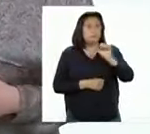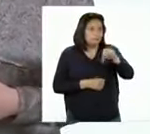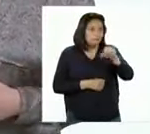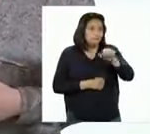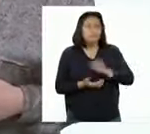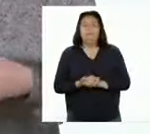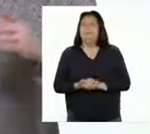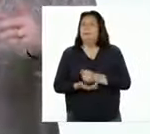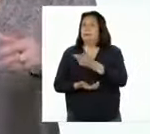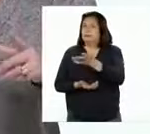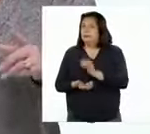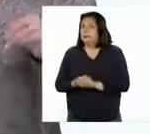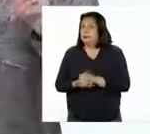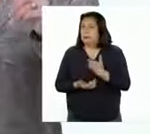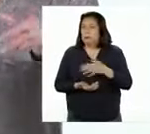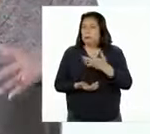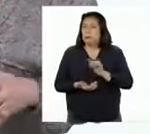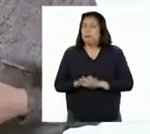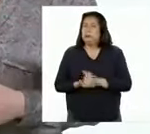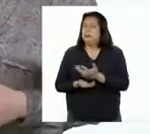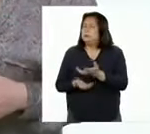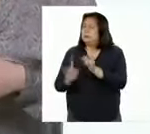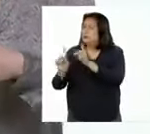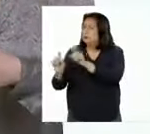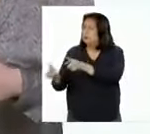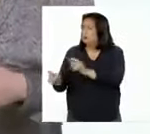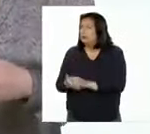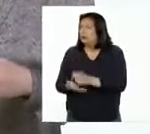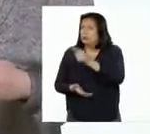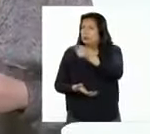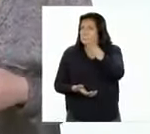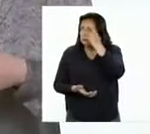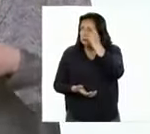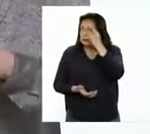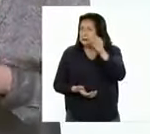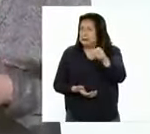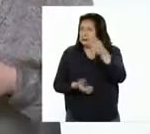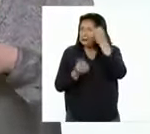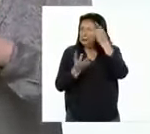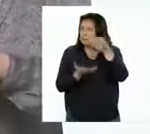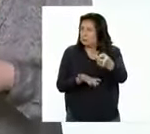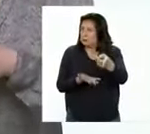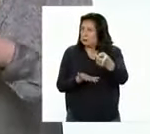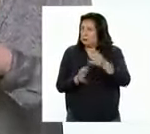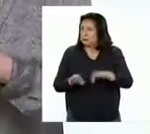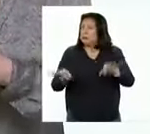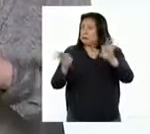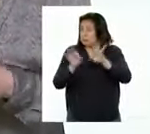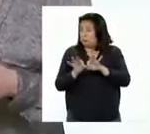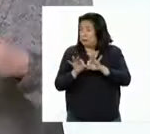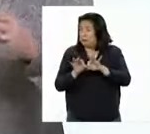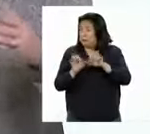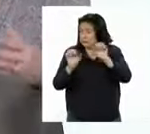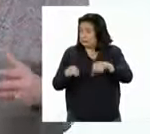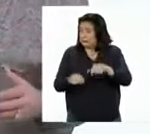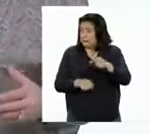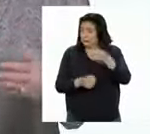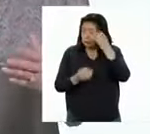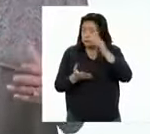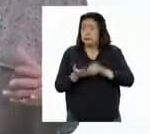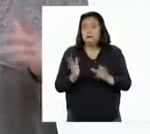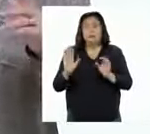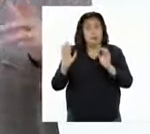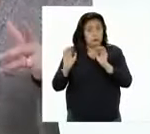¡Exacto, Patty! Entonces, les pregunto, ¿creen que esa información es importante y que